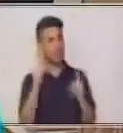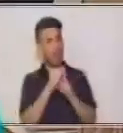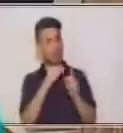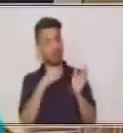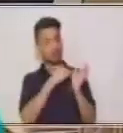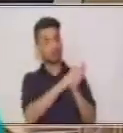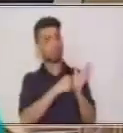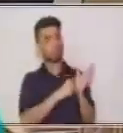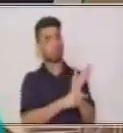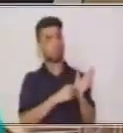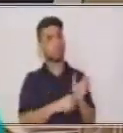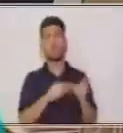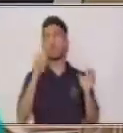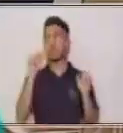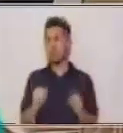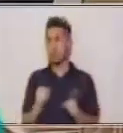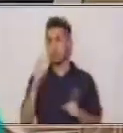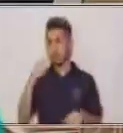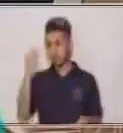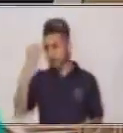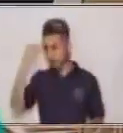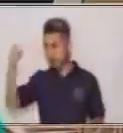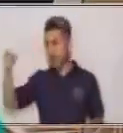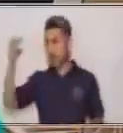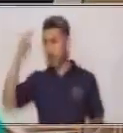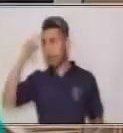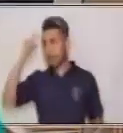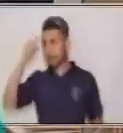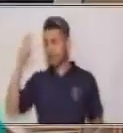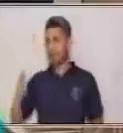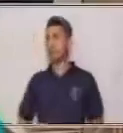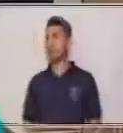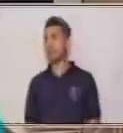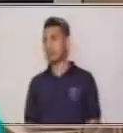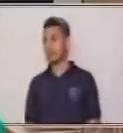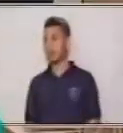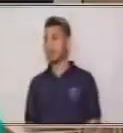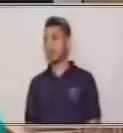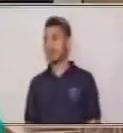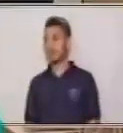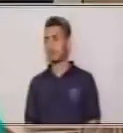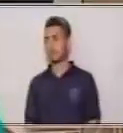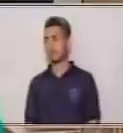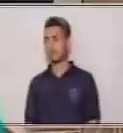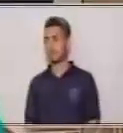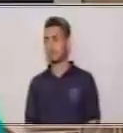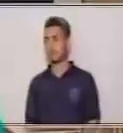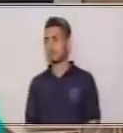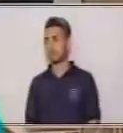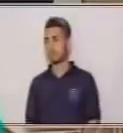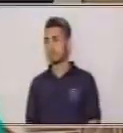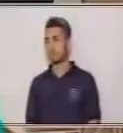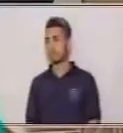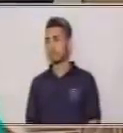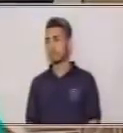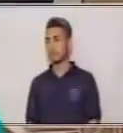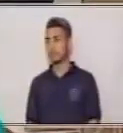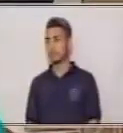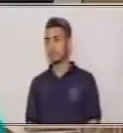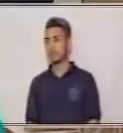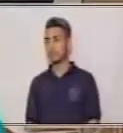hacer un ejercicio mental. De eso se trata esta lectura. Bien, vamos a empezar entonces.